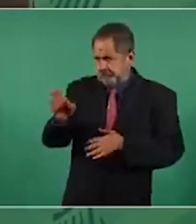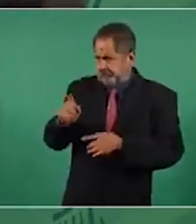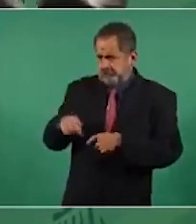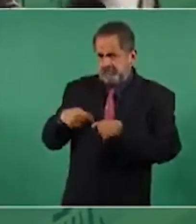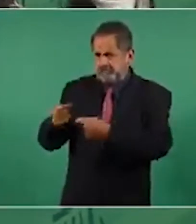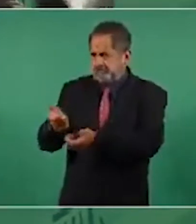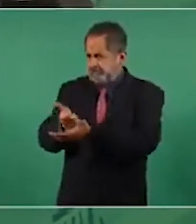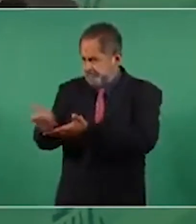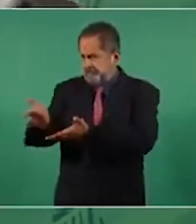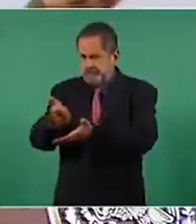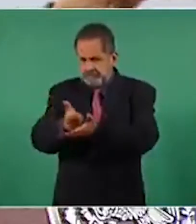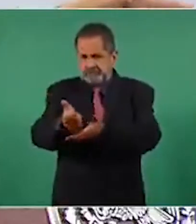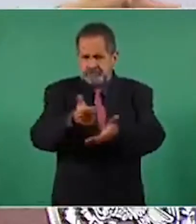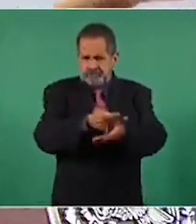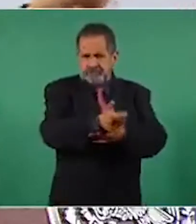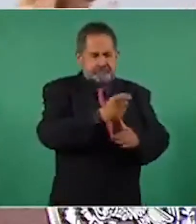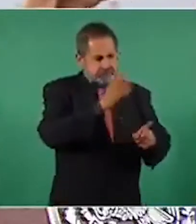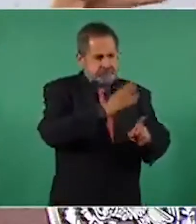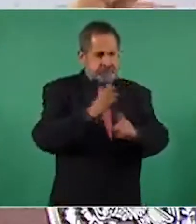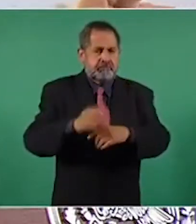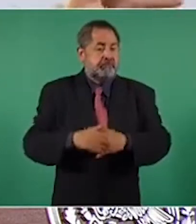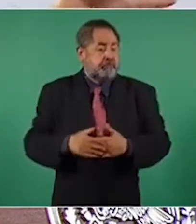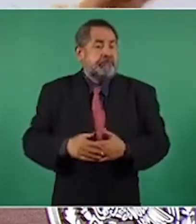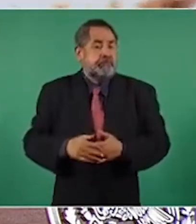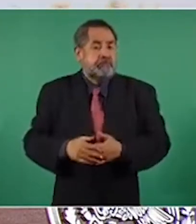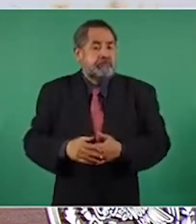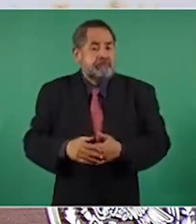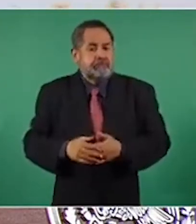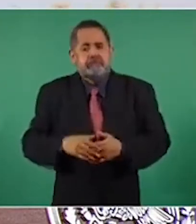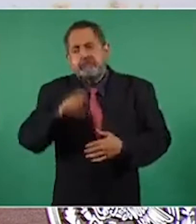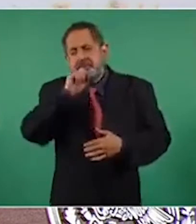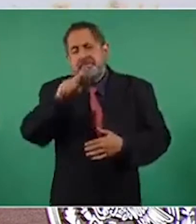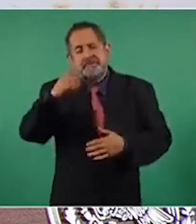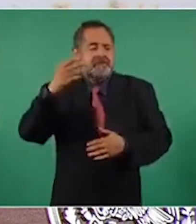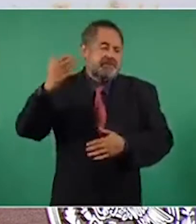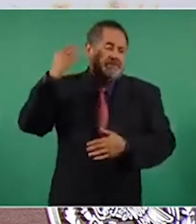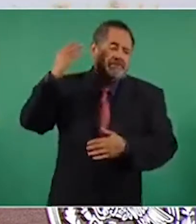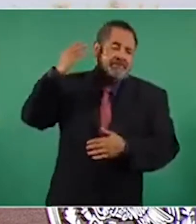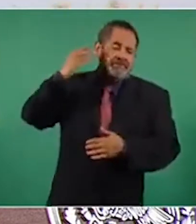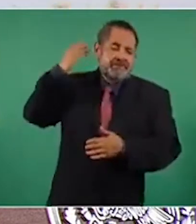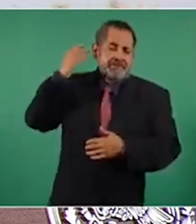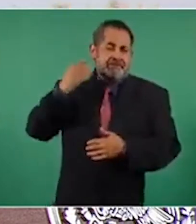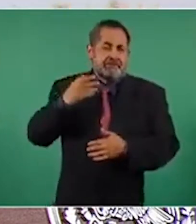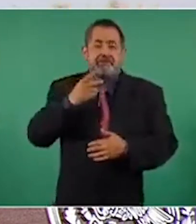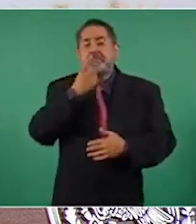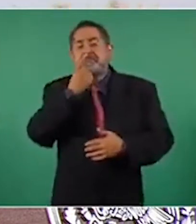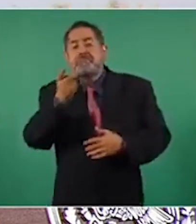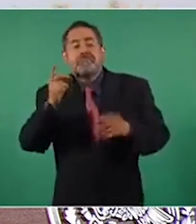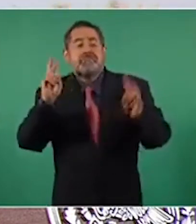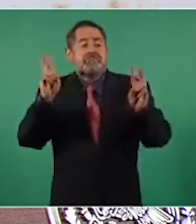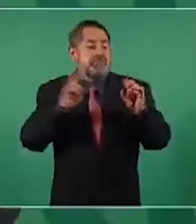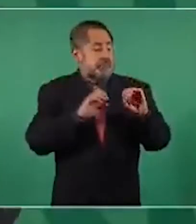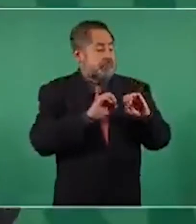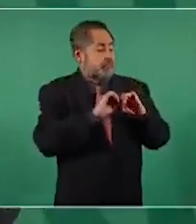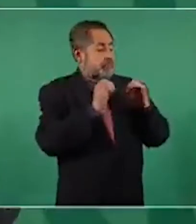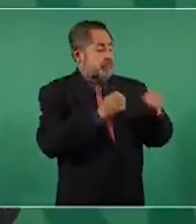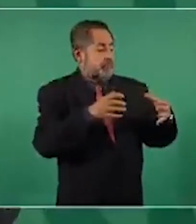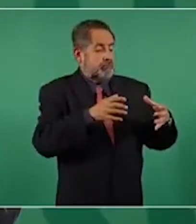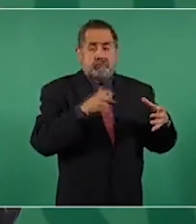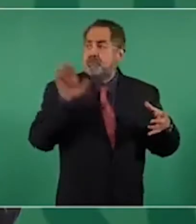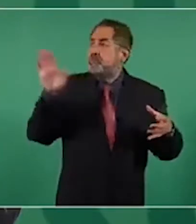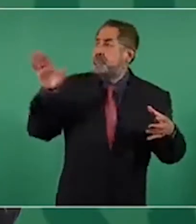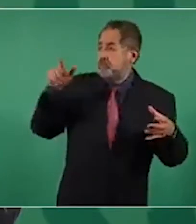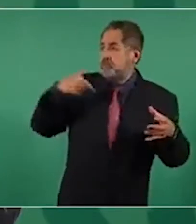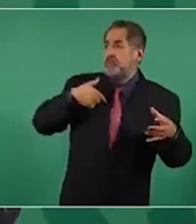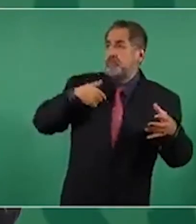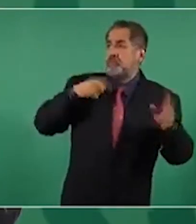también había organizaciones que hacían su agosto